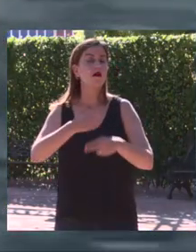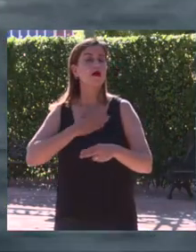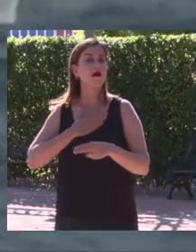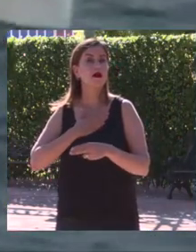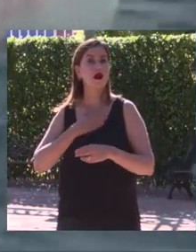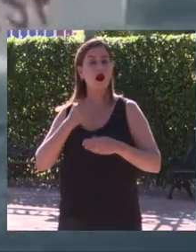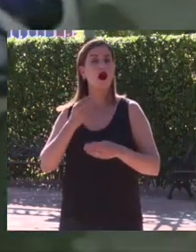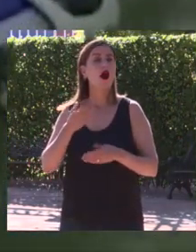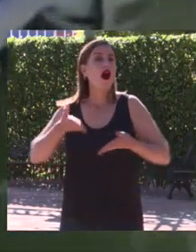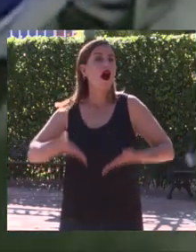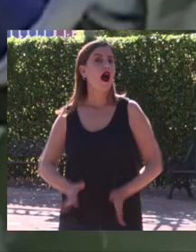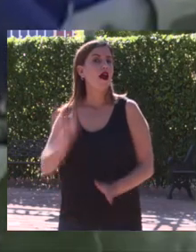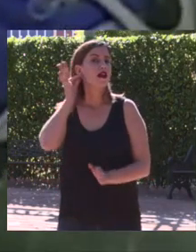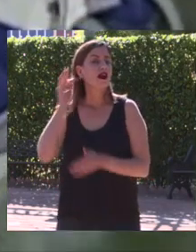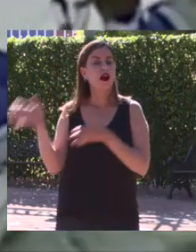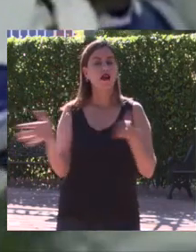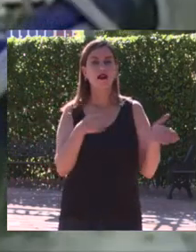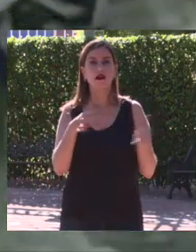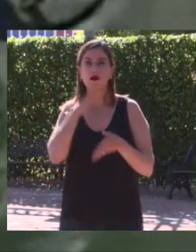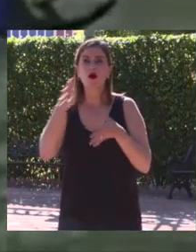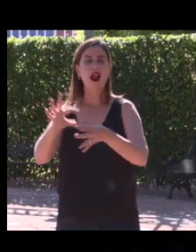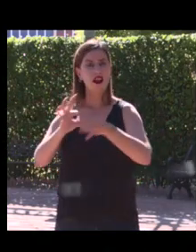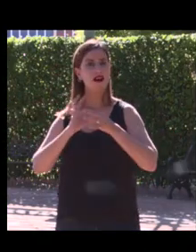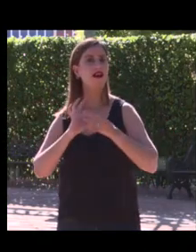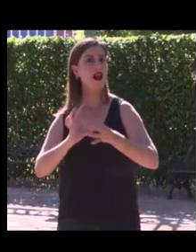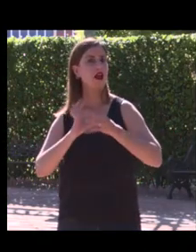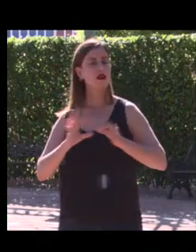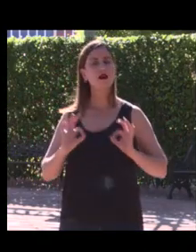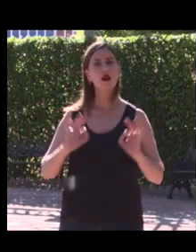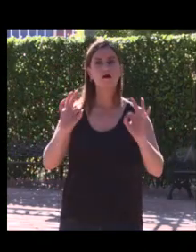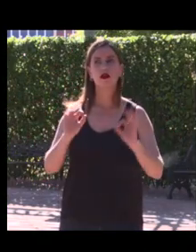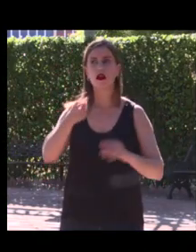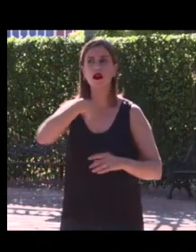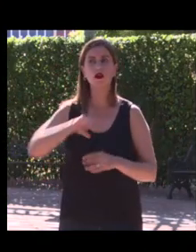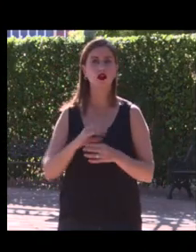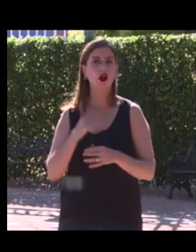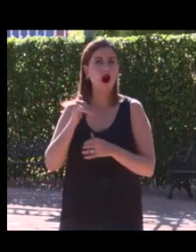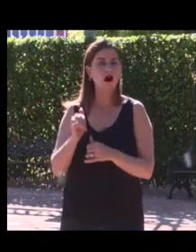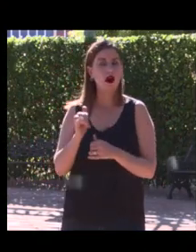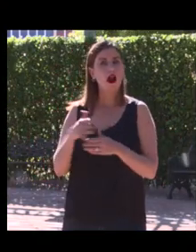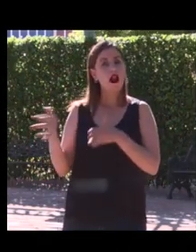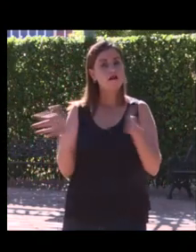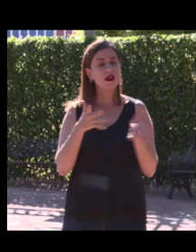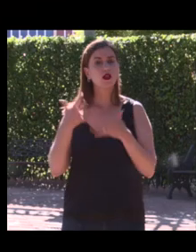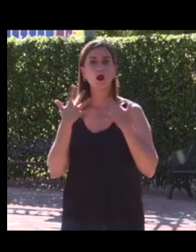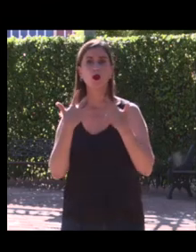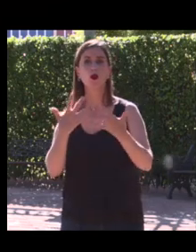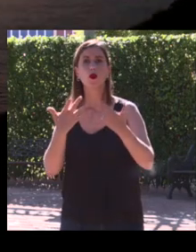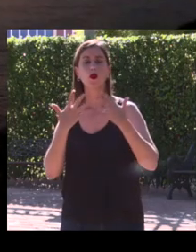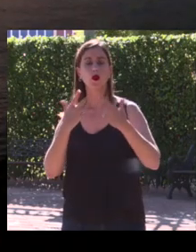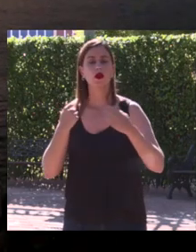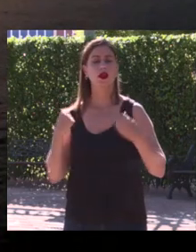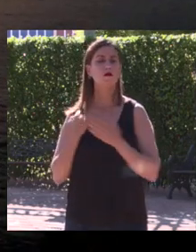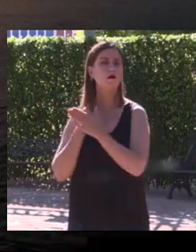hija del viento por la relación tan especial que tenía con él el viento soplaba